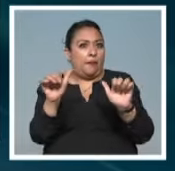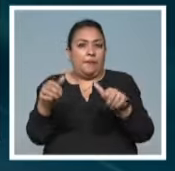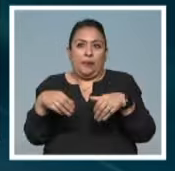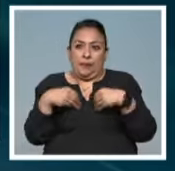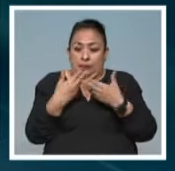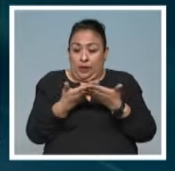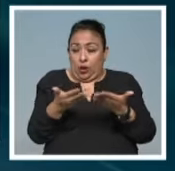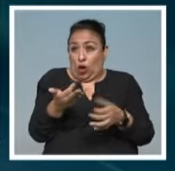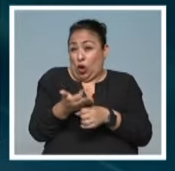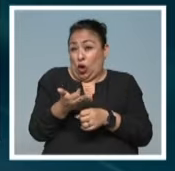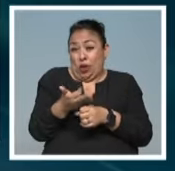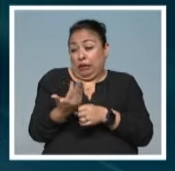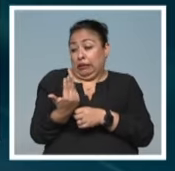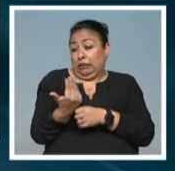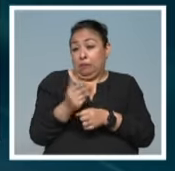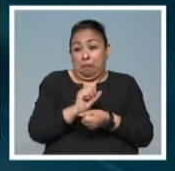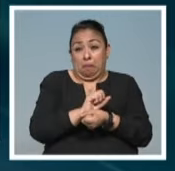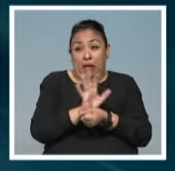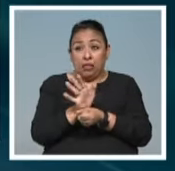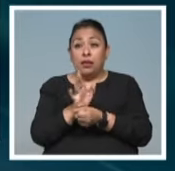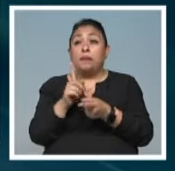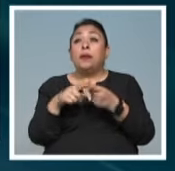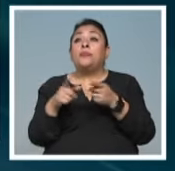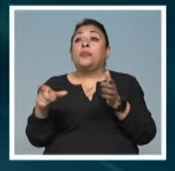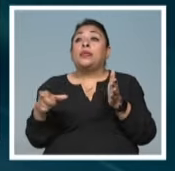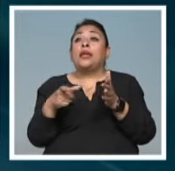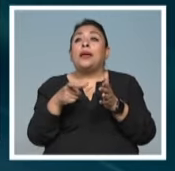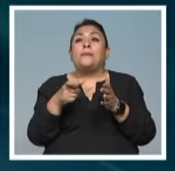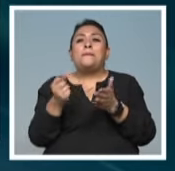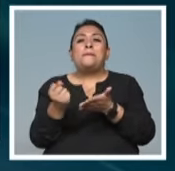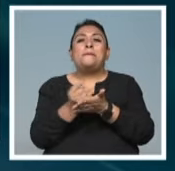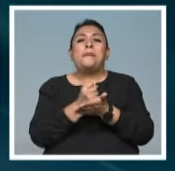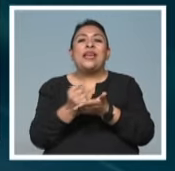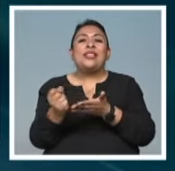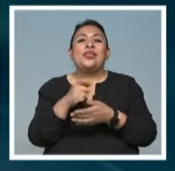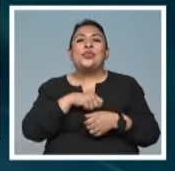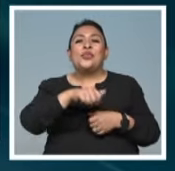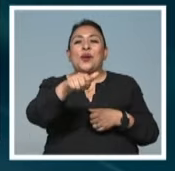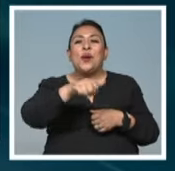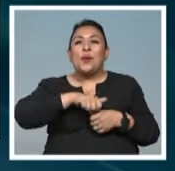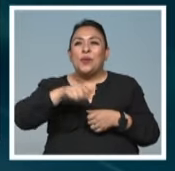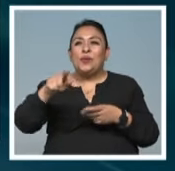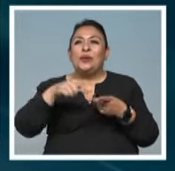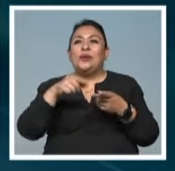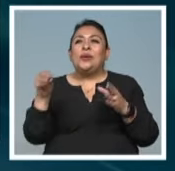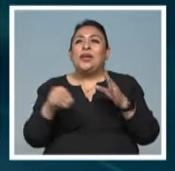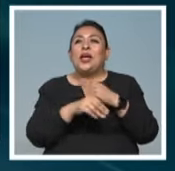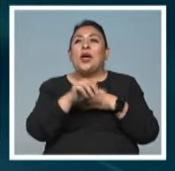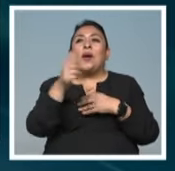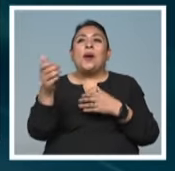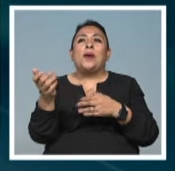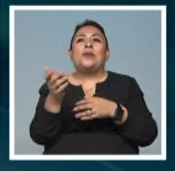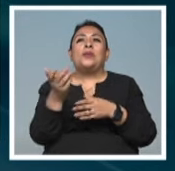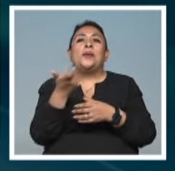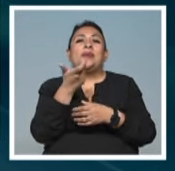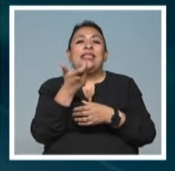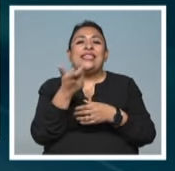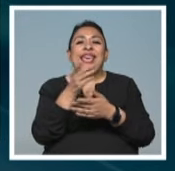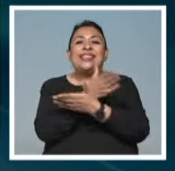en este momento. Metí una tarjeta del Metrobús, uno de los tan peleados billetes de 50 pesos de la Jolote.